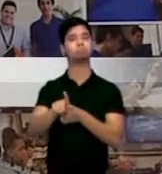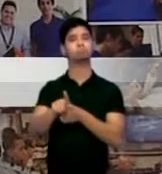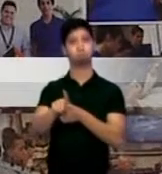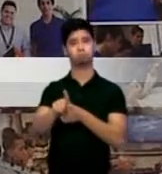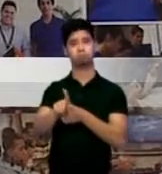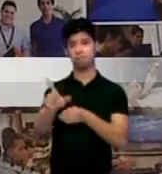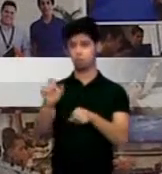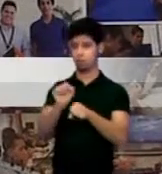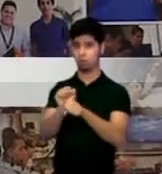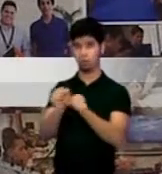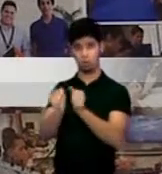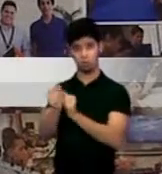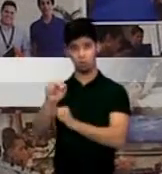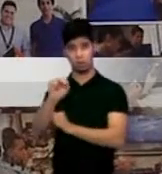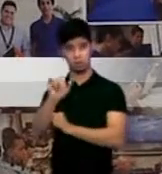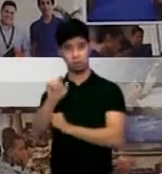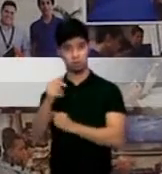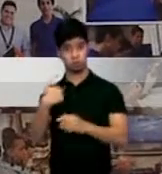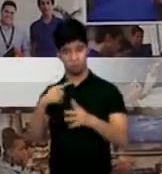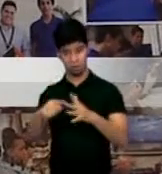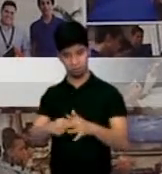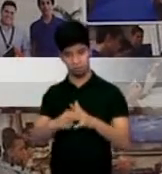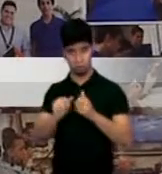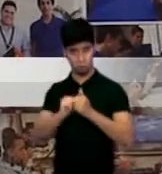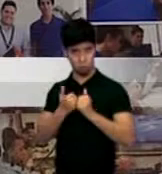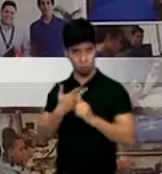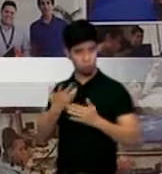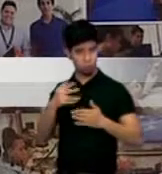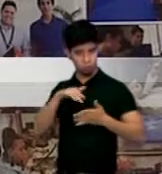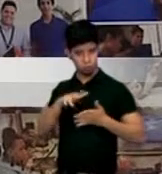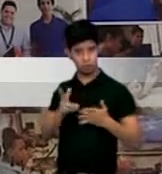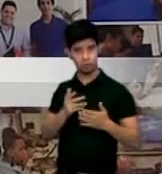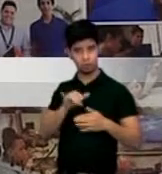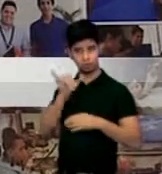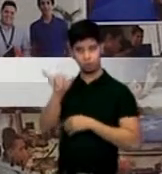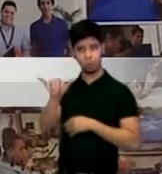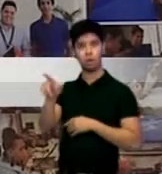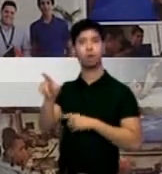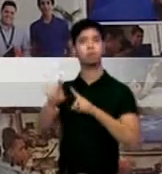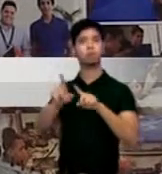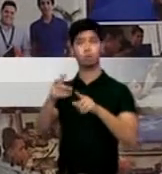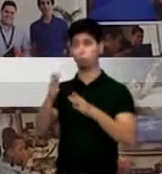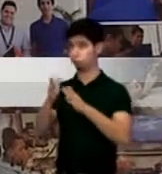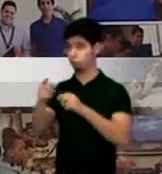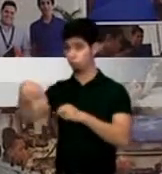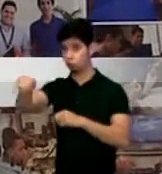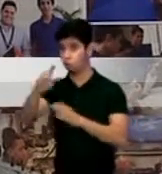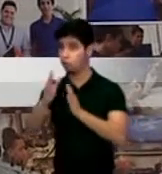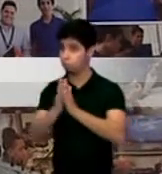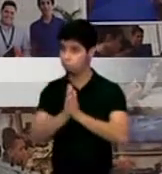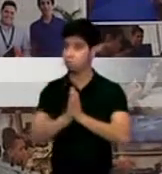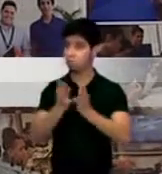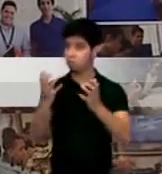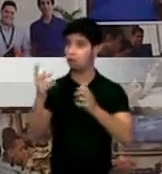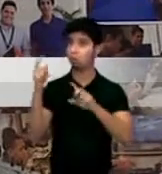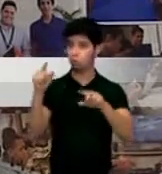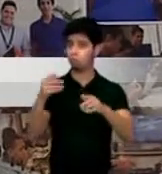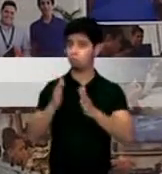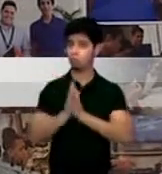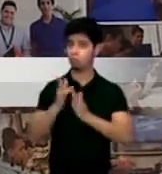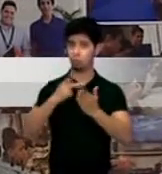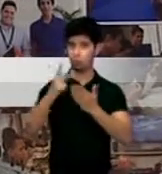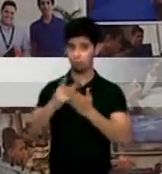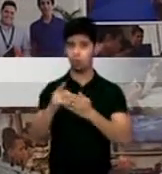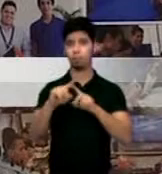con la NASA porque yo empecé como estudiante internado. Los exhorto a todos a solicitar esos programas. Y en aquel